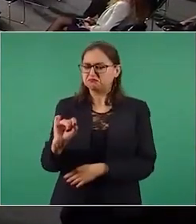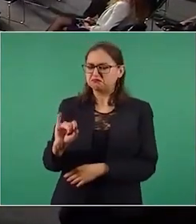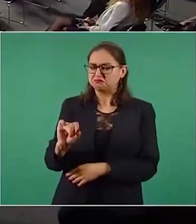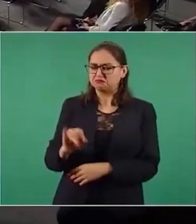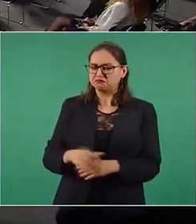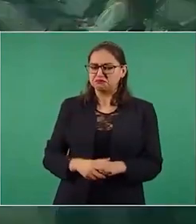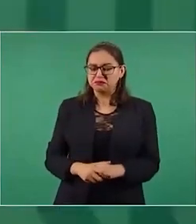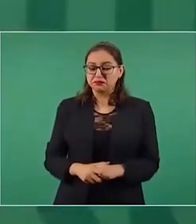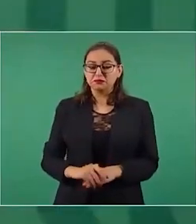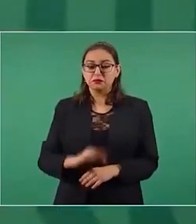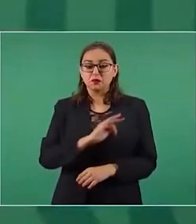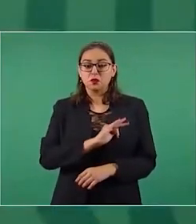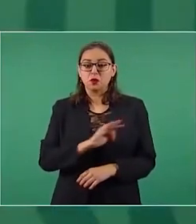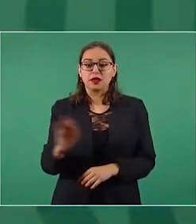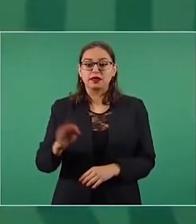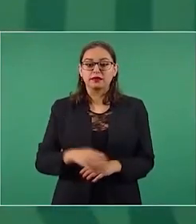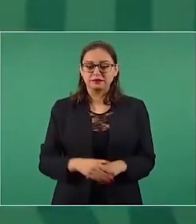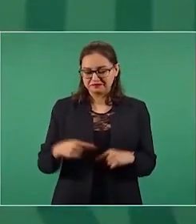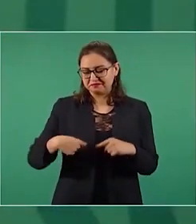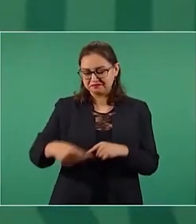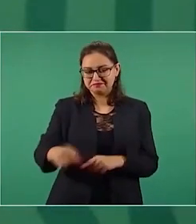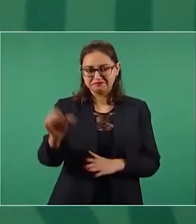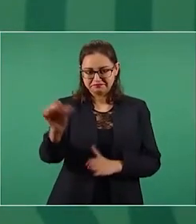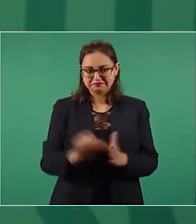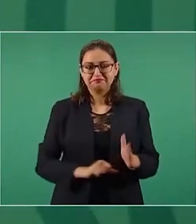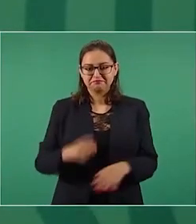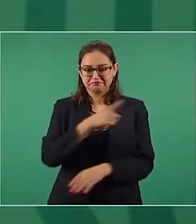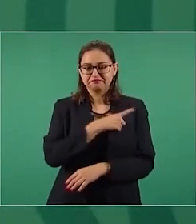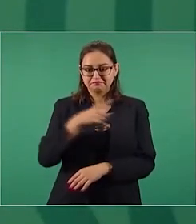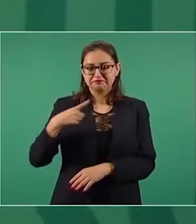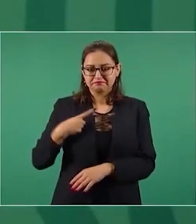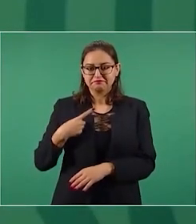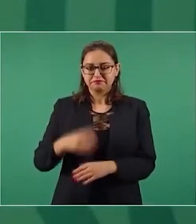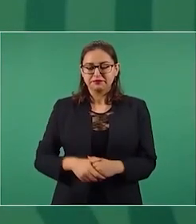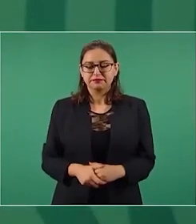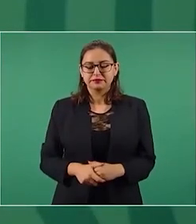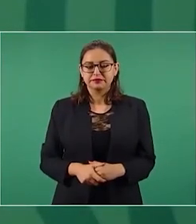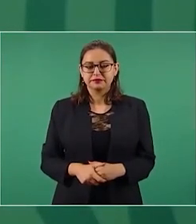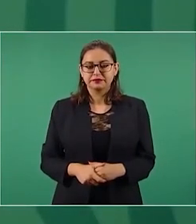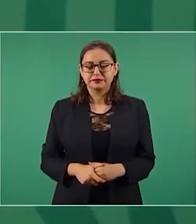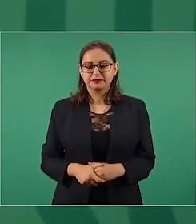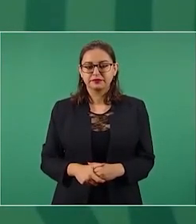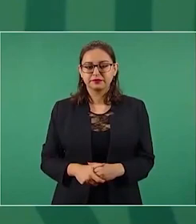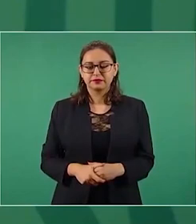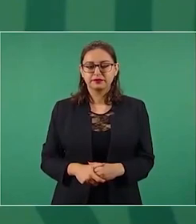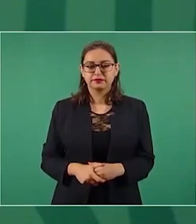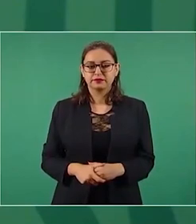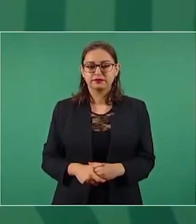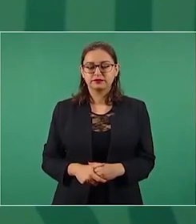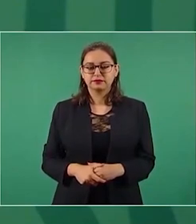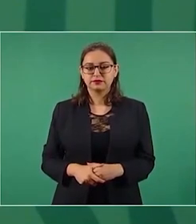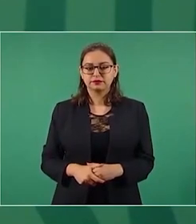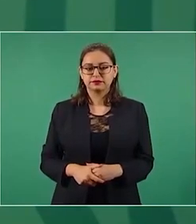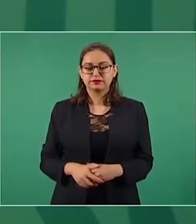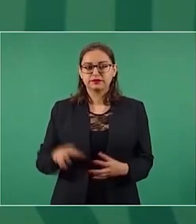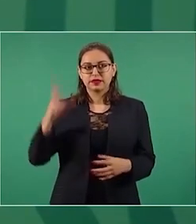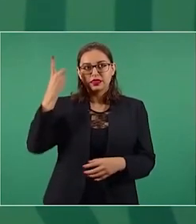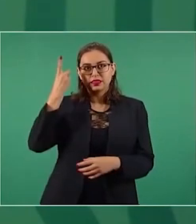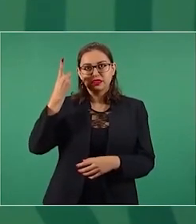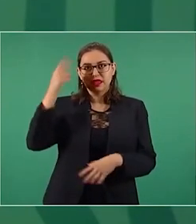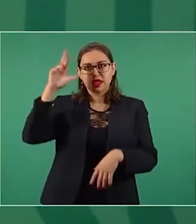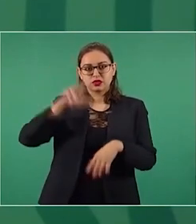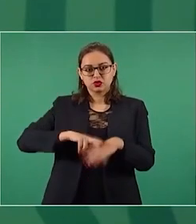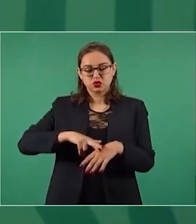este mes se tiene que resolver, es la dirección de cultura